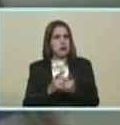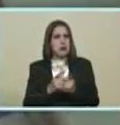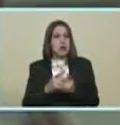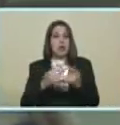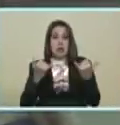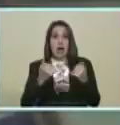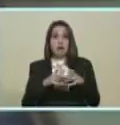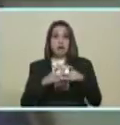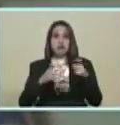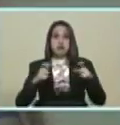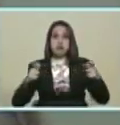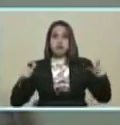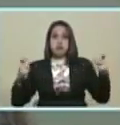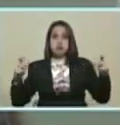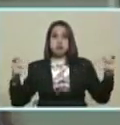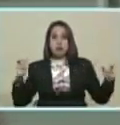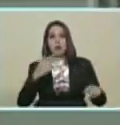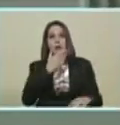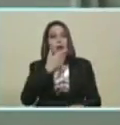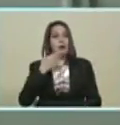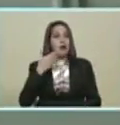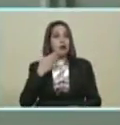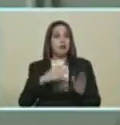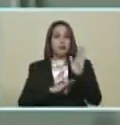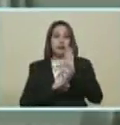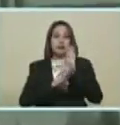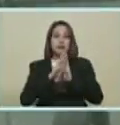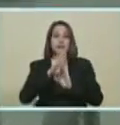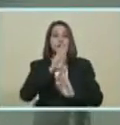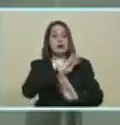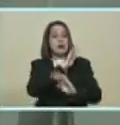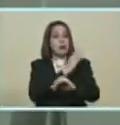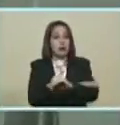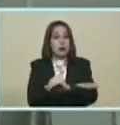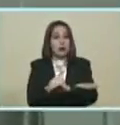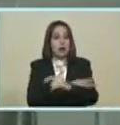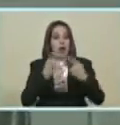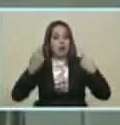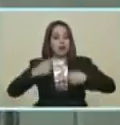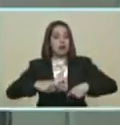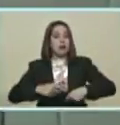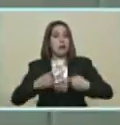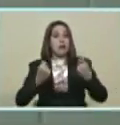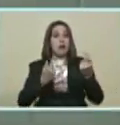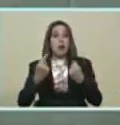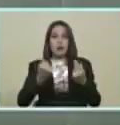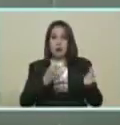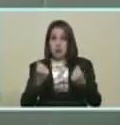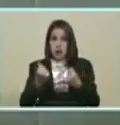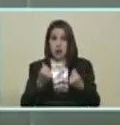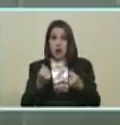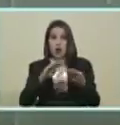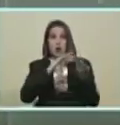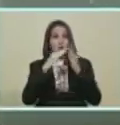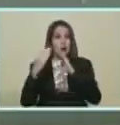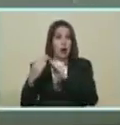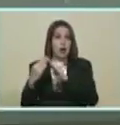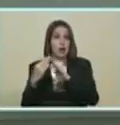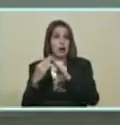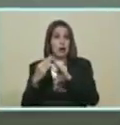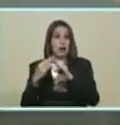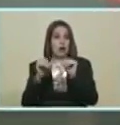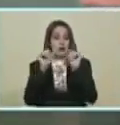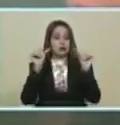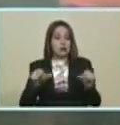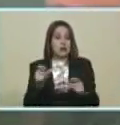pequeños Sino que ya estamos En proceso de crecimiento Y fortalecimiento Estamos apostando Por una economía Una economía comunal Un sistema